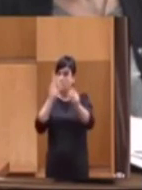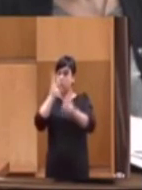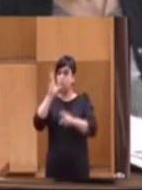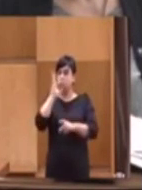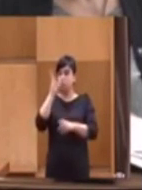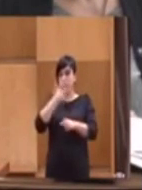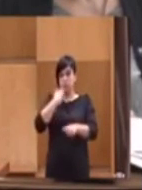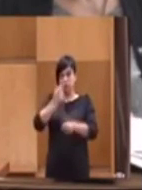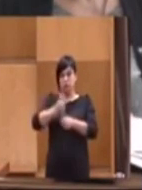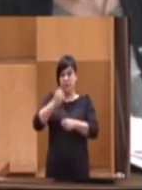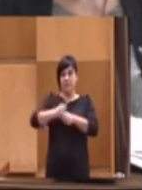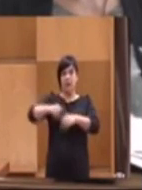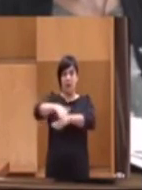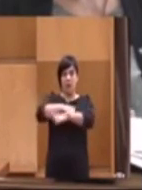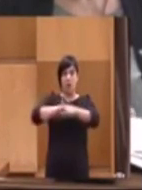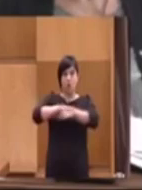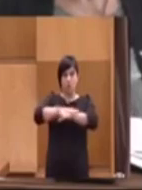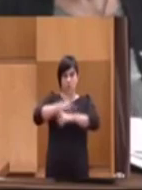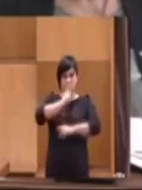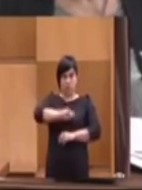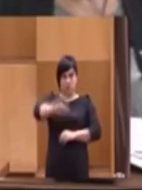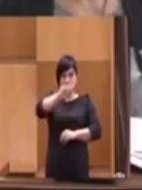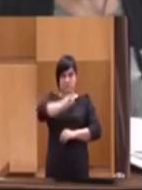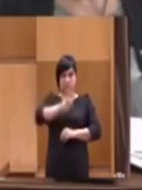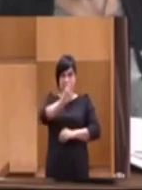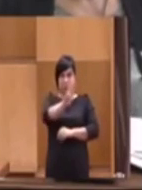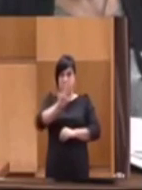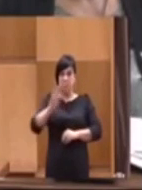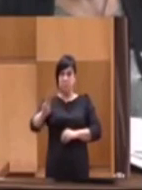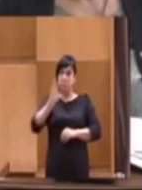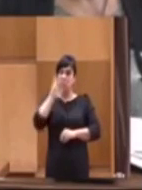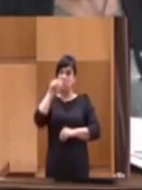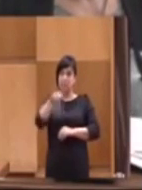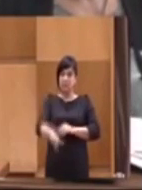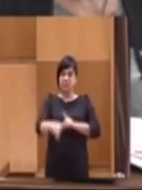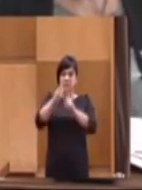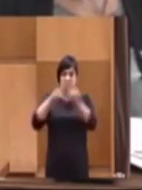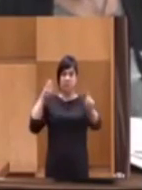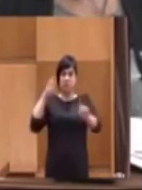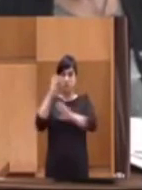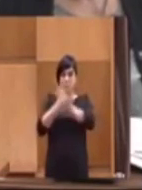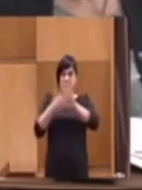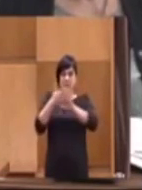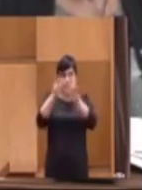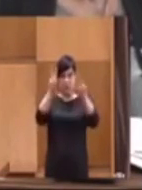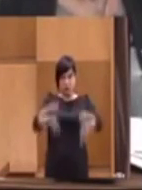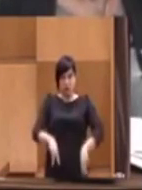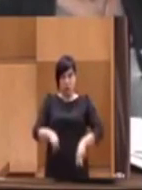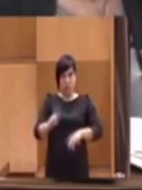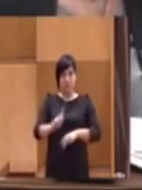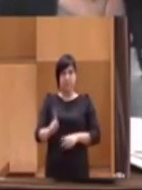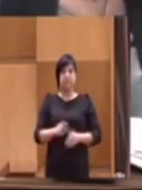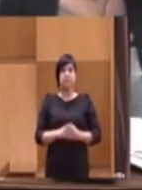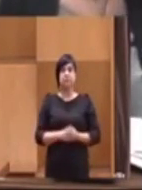trabajando el Gobierno de España, del Partido Popular, y porque este no es el foro para hablar de esto, señor Asensio.